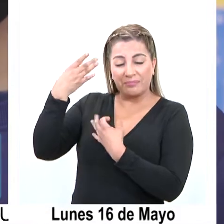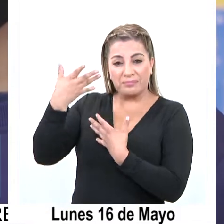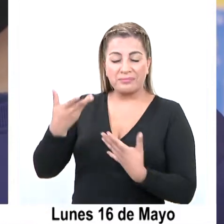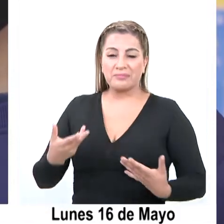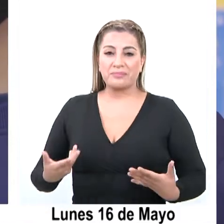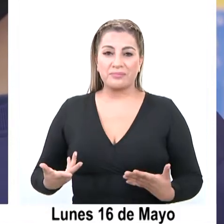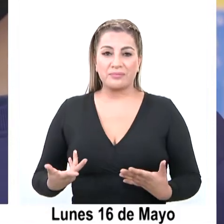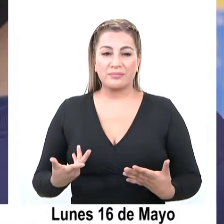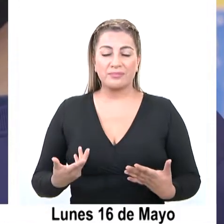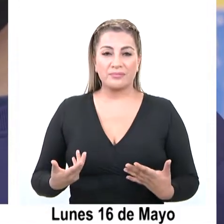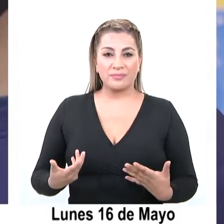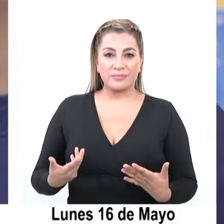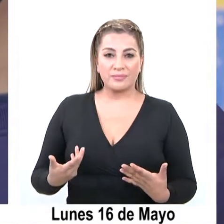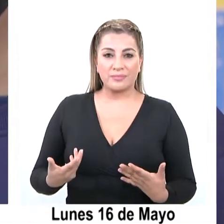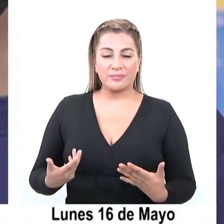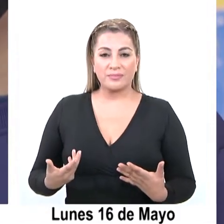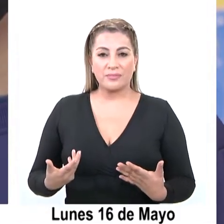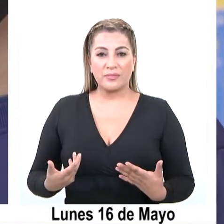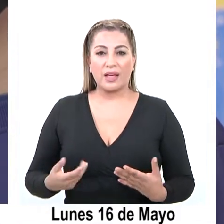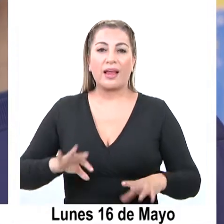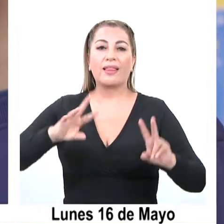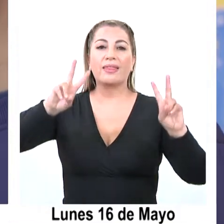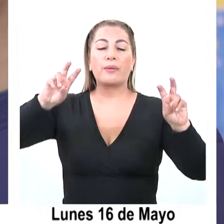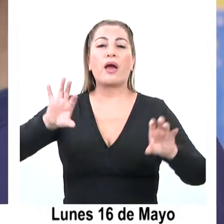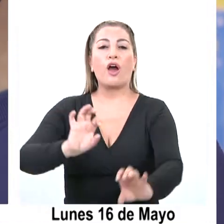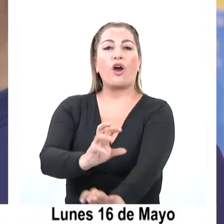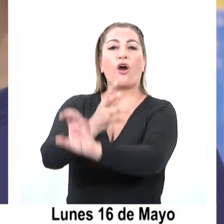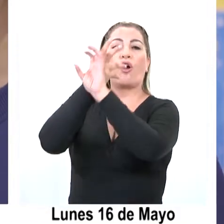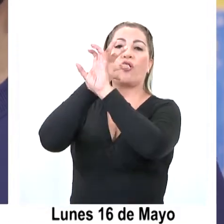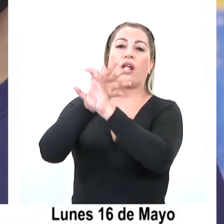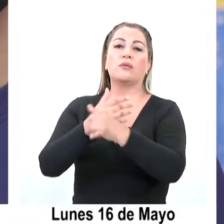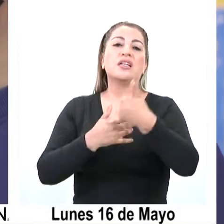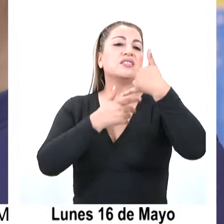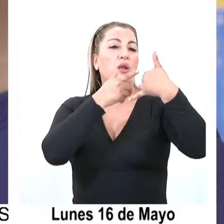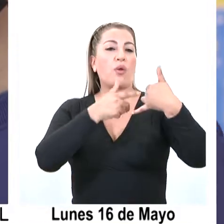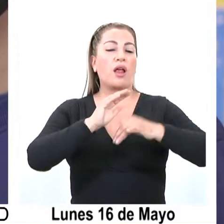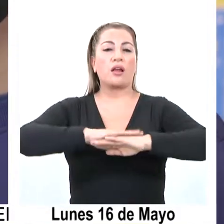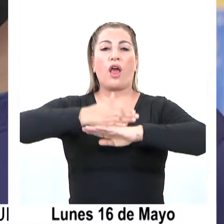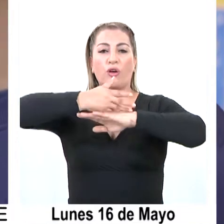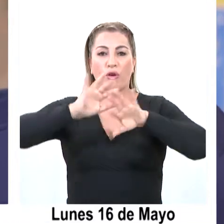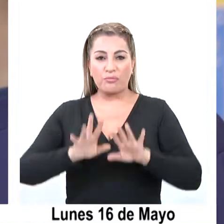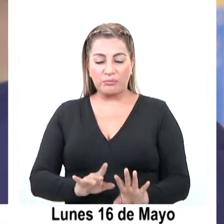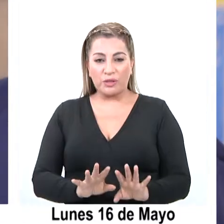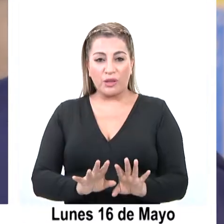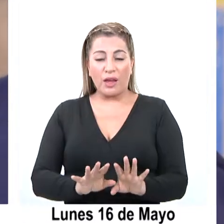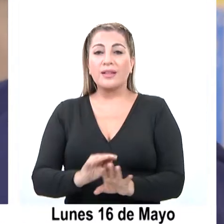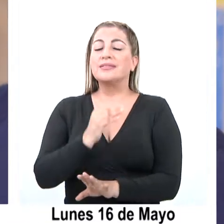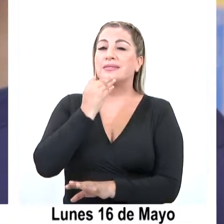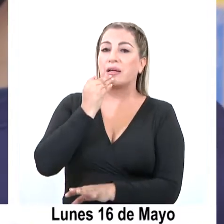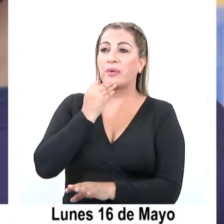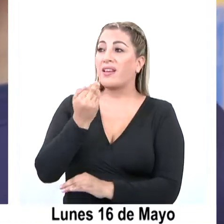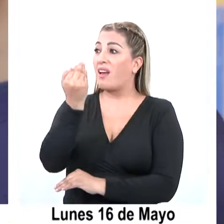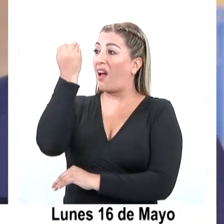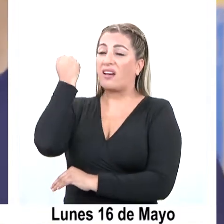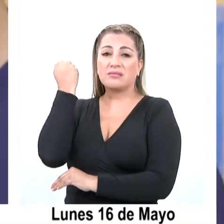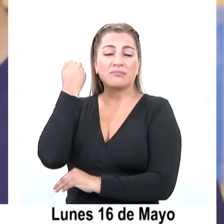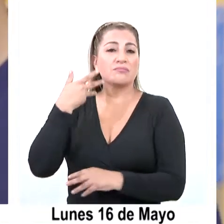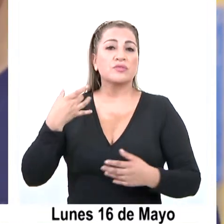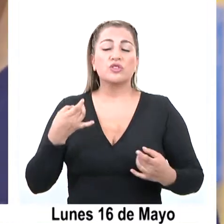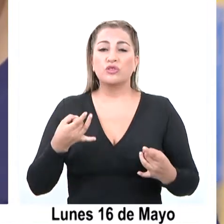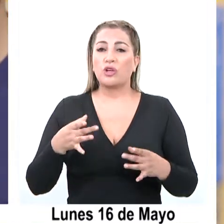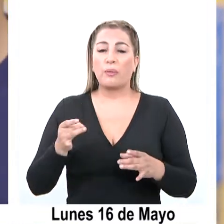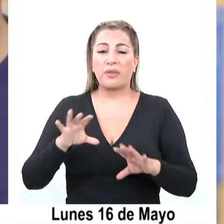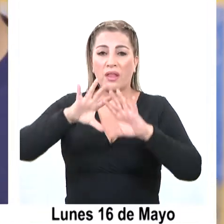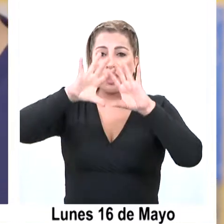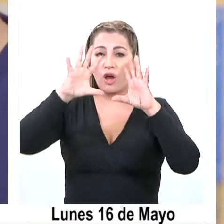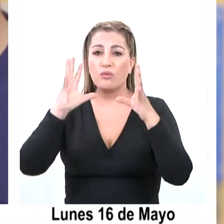ya que se trata así de forma online, y se usó los celulares, los computadores, y cómo es que en el pasado se usaba el lobo